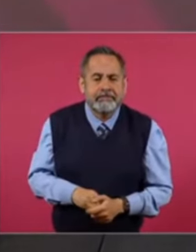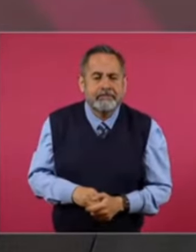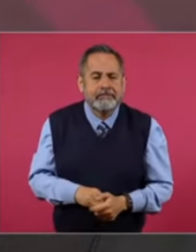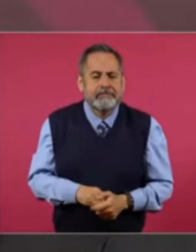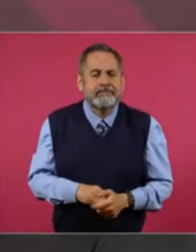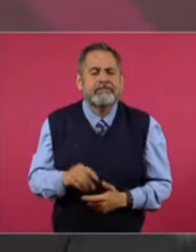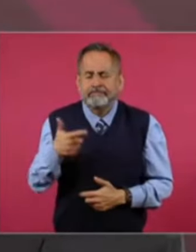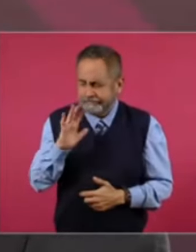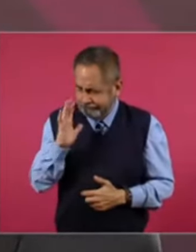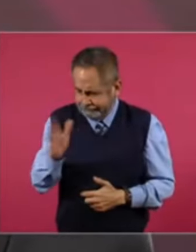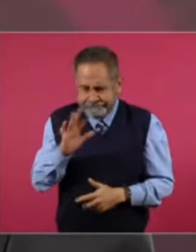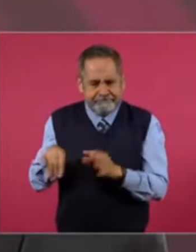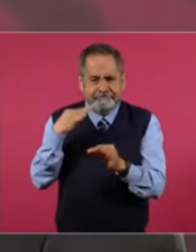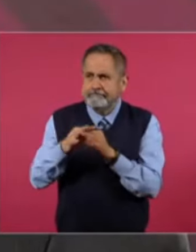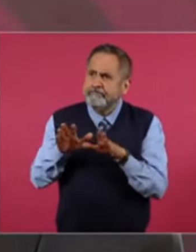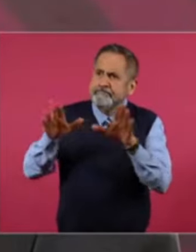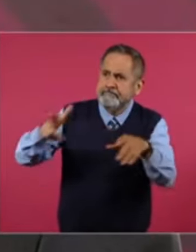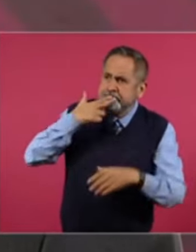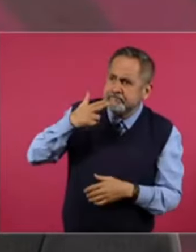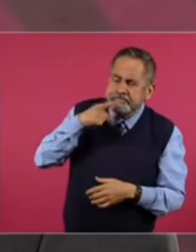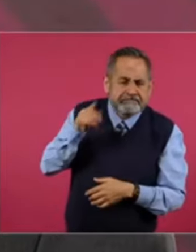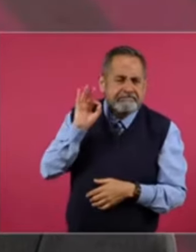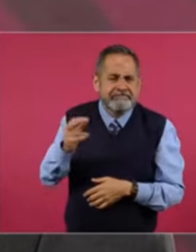Y ya está. Operando.